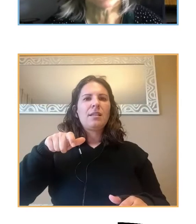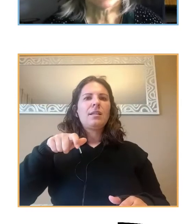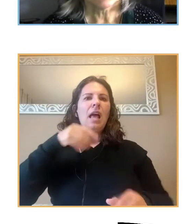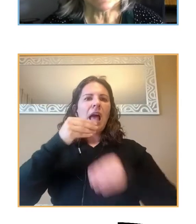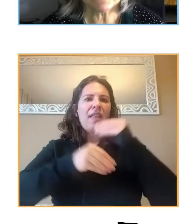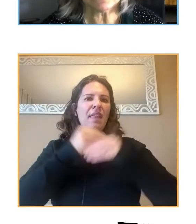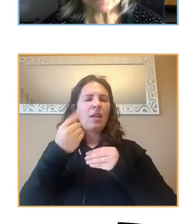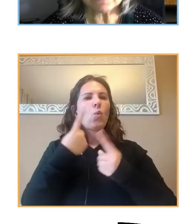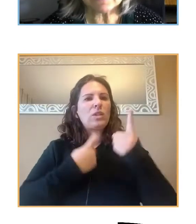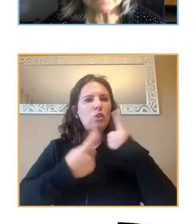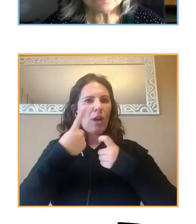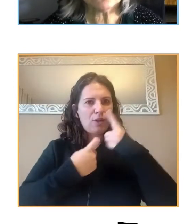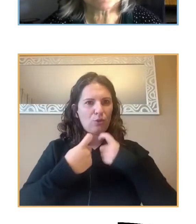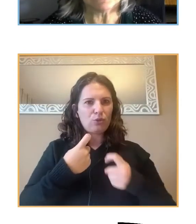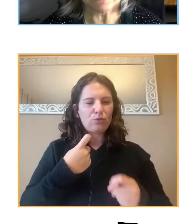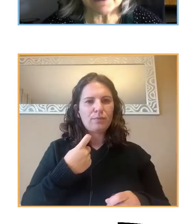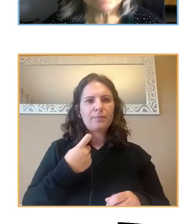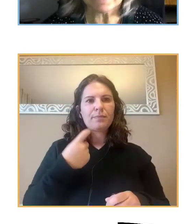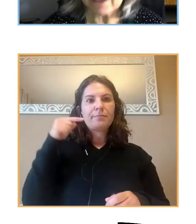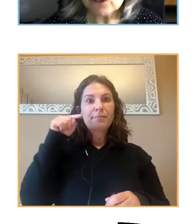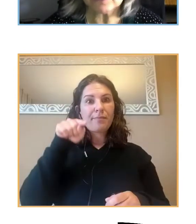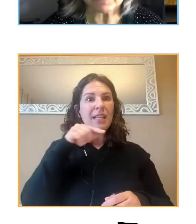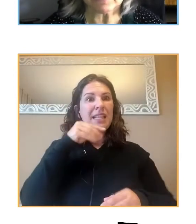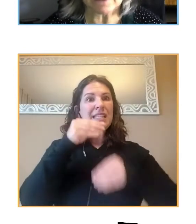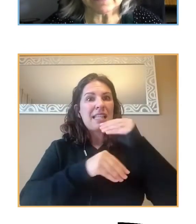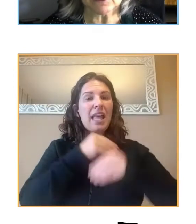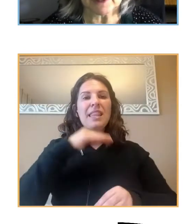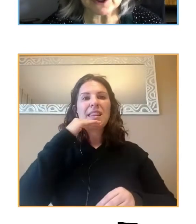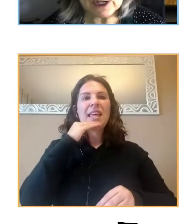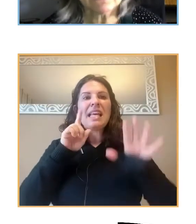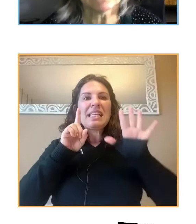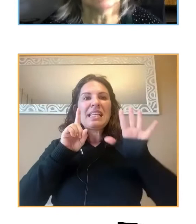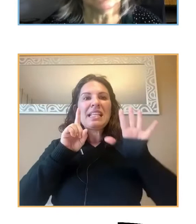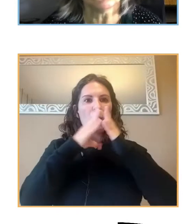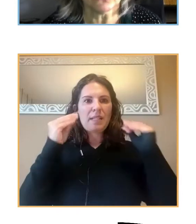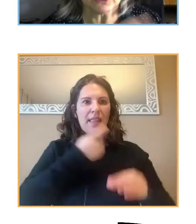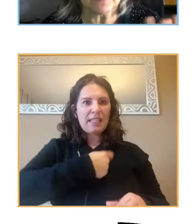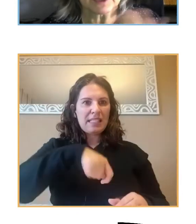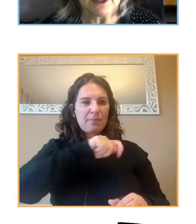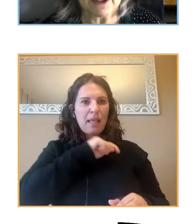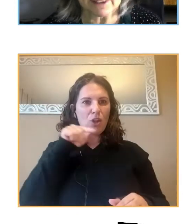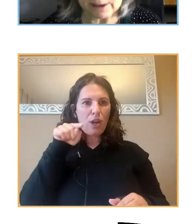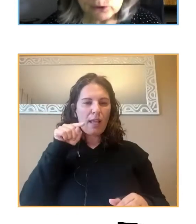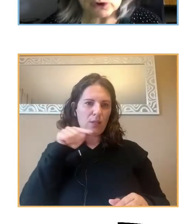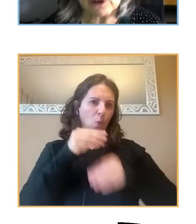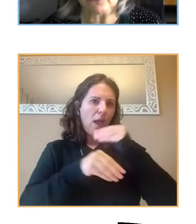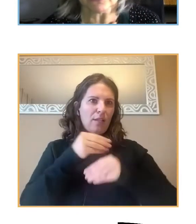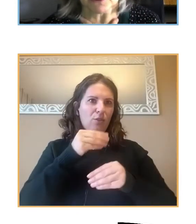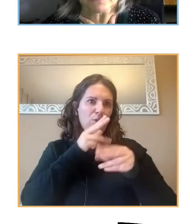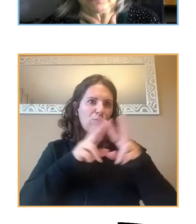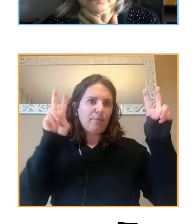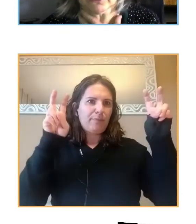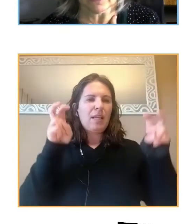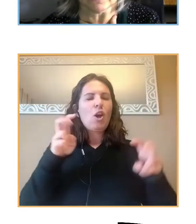es el realizado a través de seis universidades españolas, es el estudio que lleva este título, las